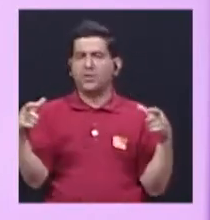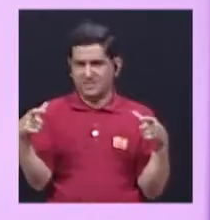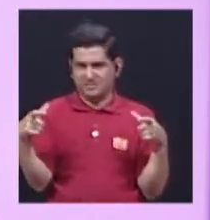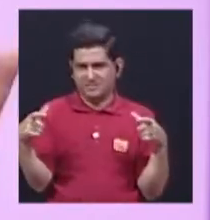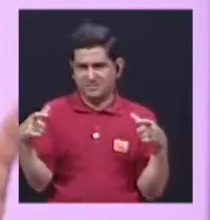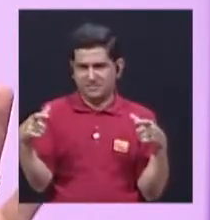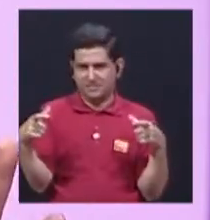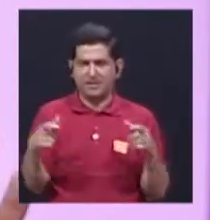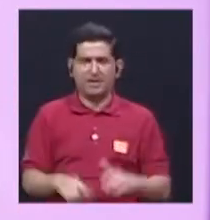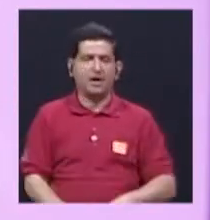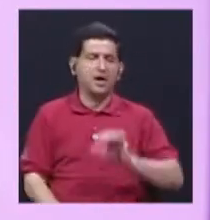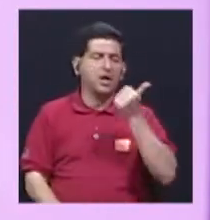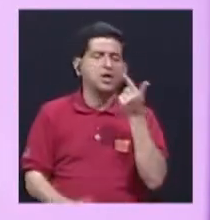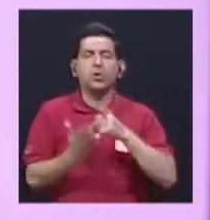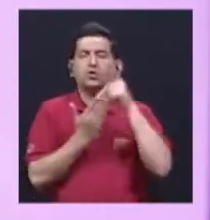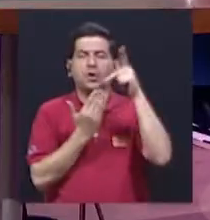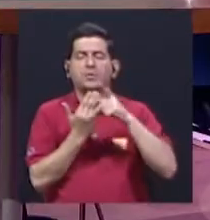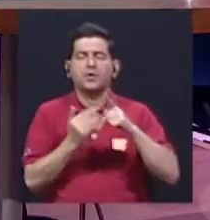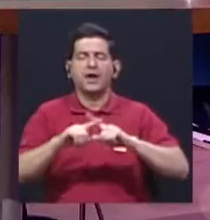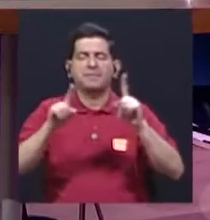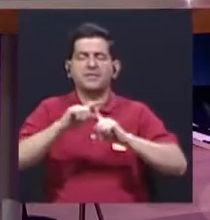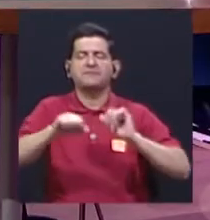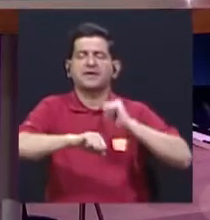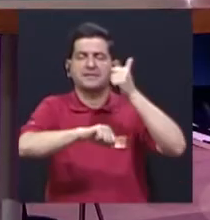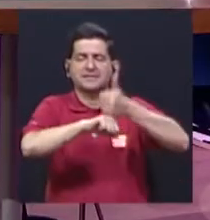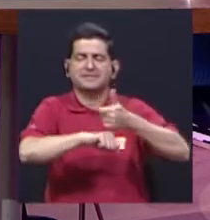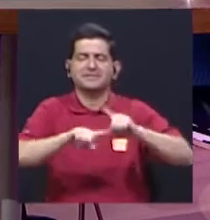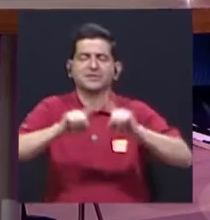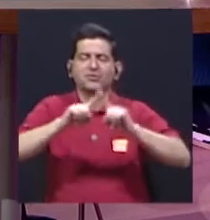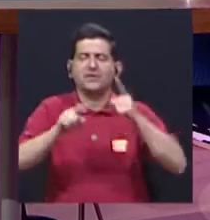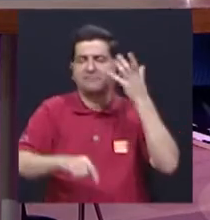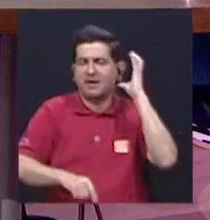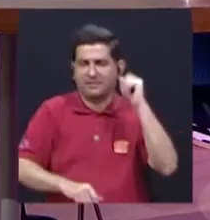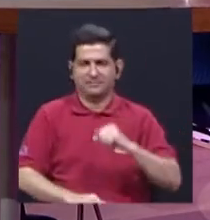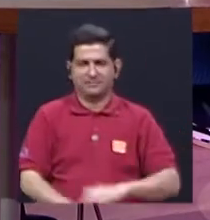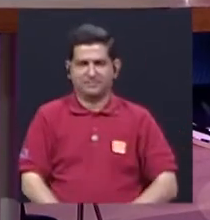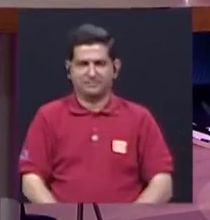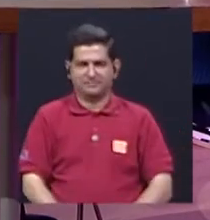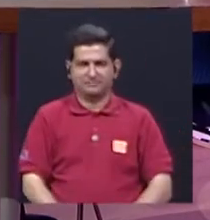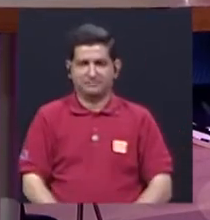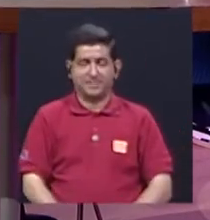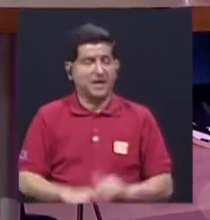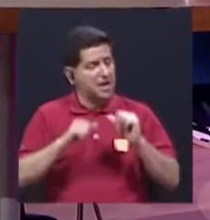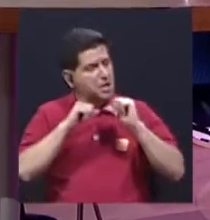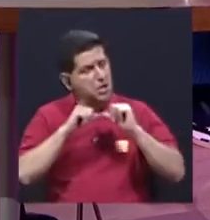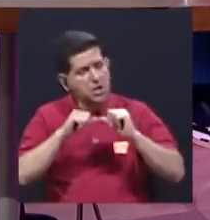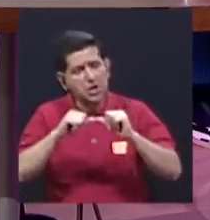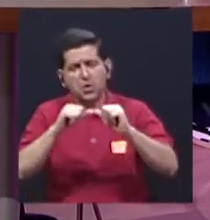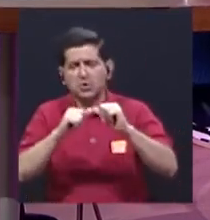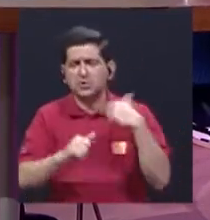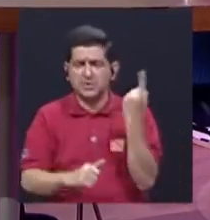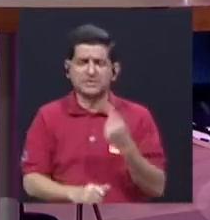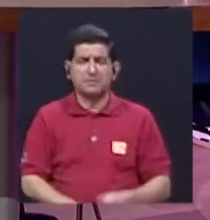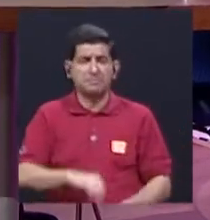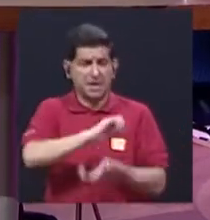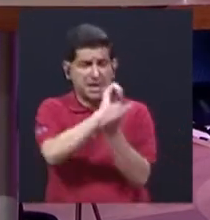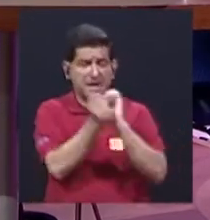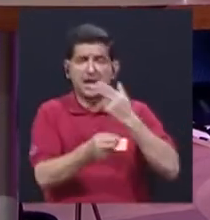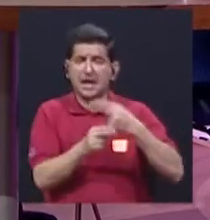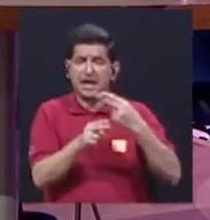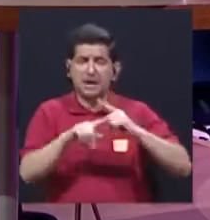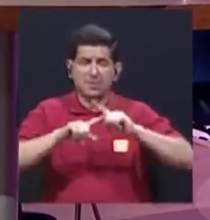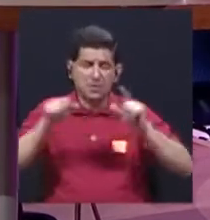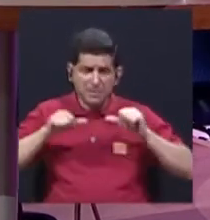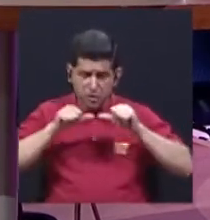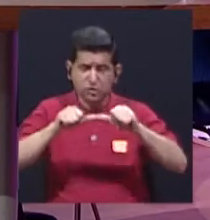saca otra programación, ¿verdad? O crea otra emisora y ahí siguen, ¿verdad? Para siempre. Le cambian de nombre a la emisora, pero siguen